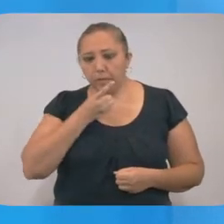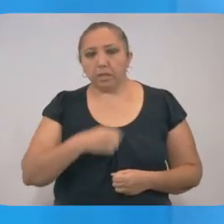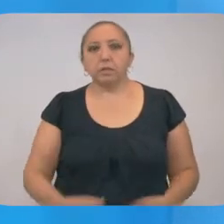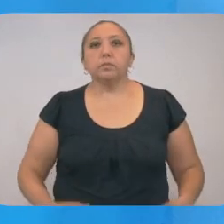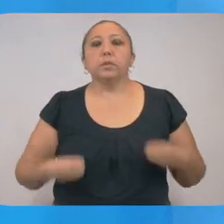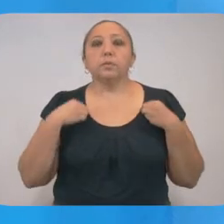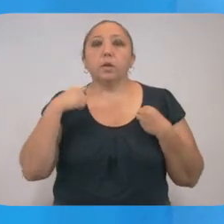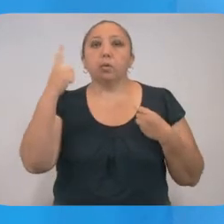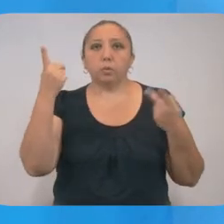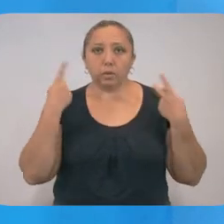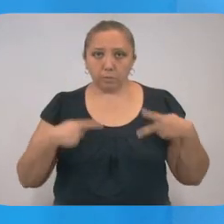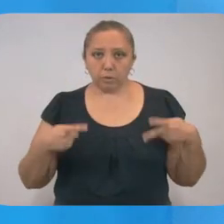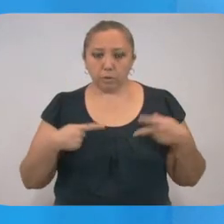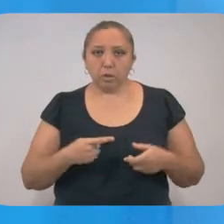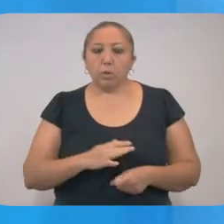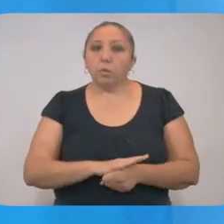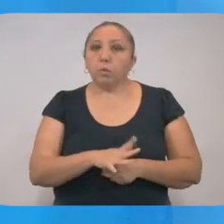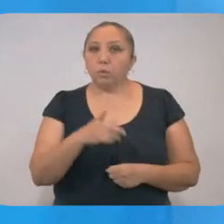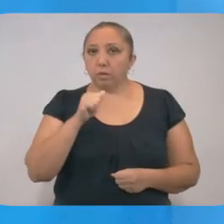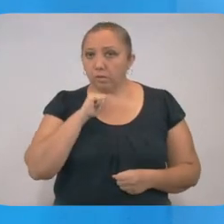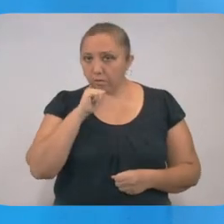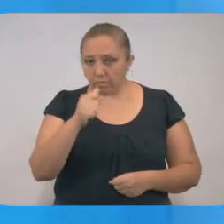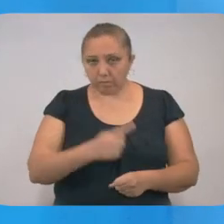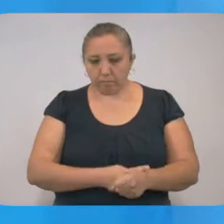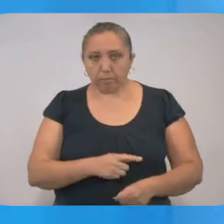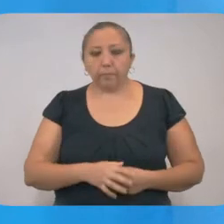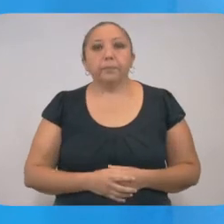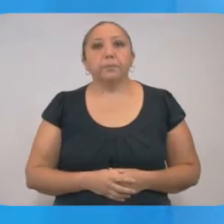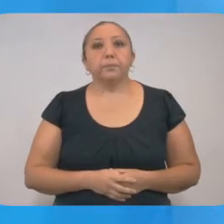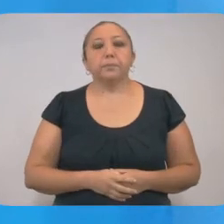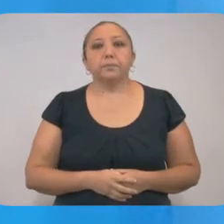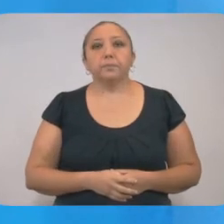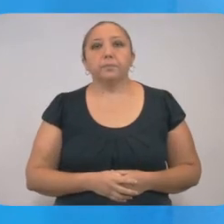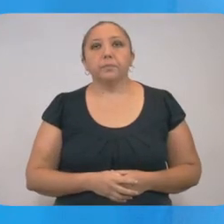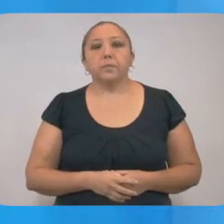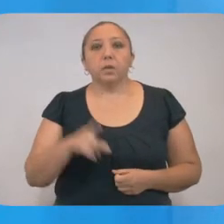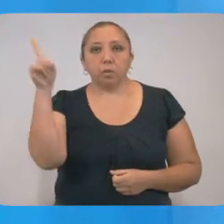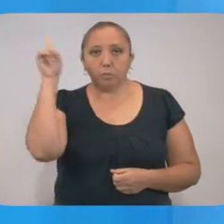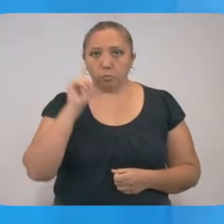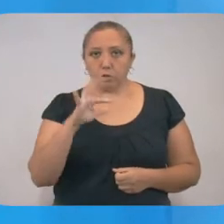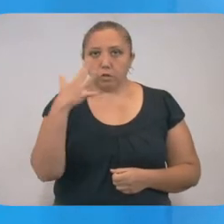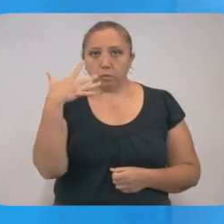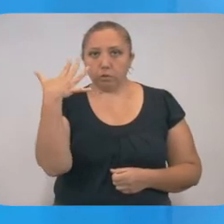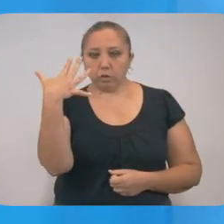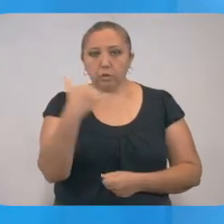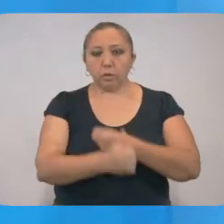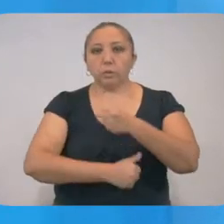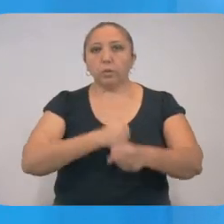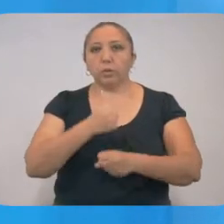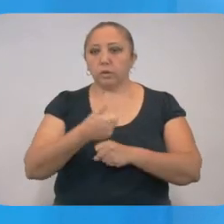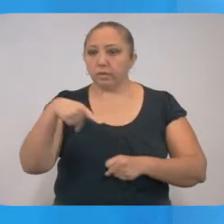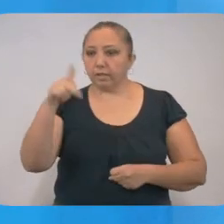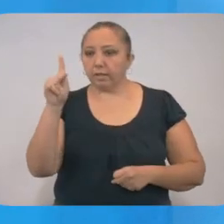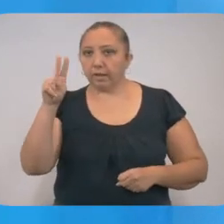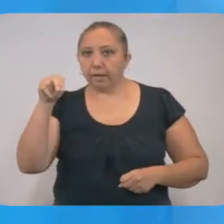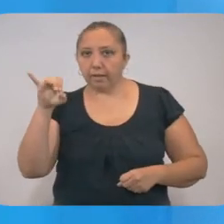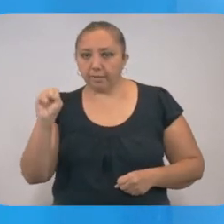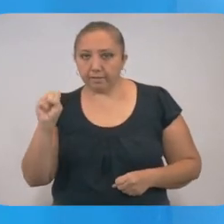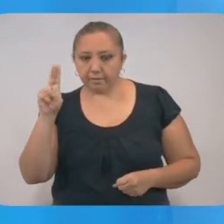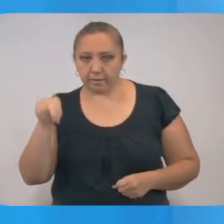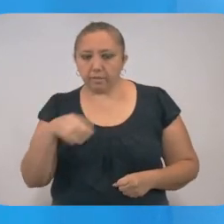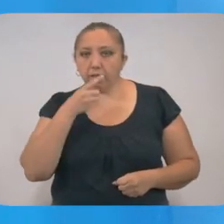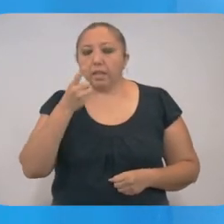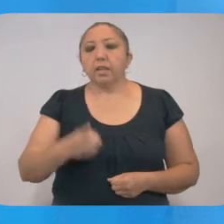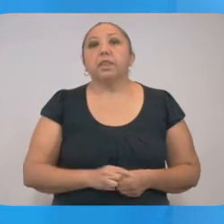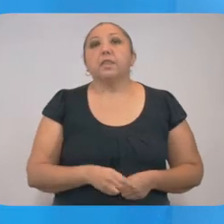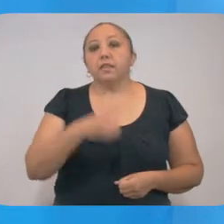Convivía con un contacto, el cual se reporta sin síntomas. Mujer de 55 años de Canasín, con hipotiroidismo,